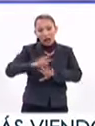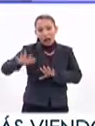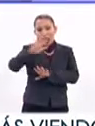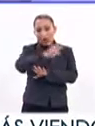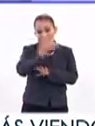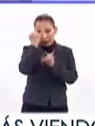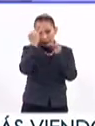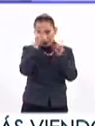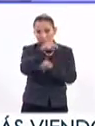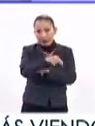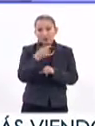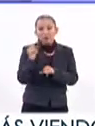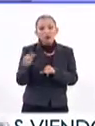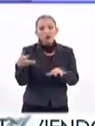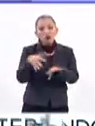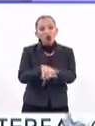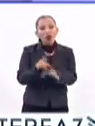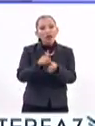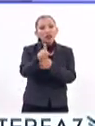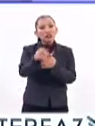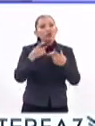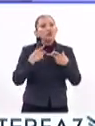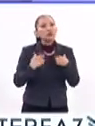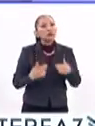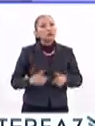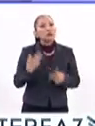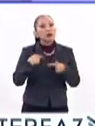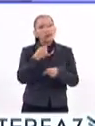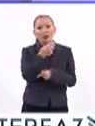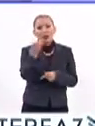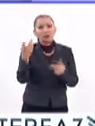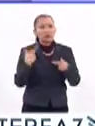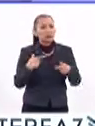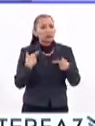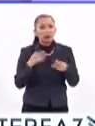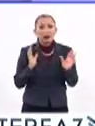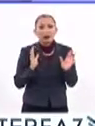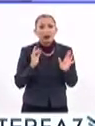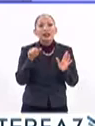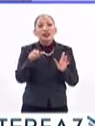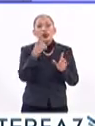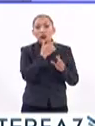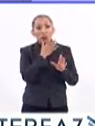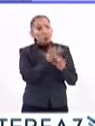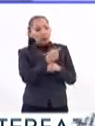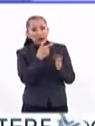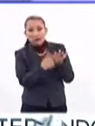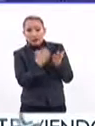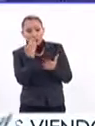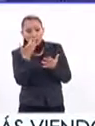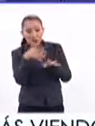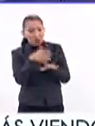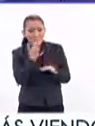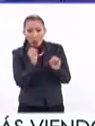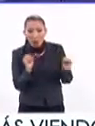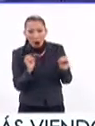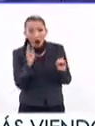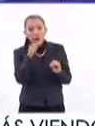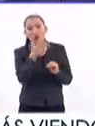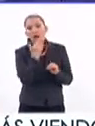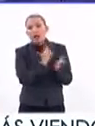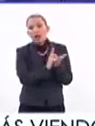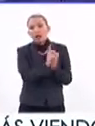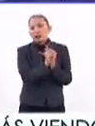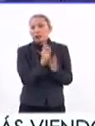en esta estrategia, es parte de los derechos ciudadanos que tiene cualquier persona, y cuando esto no sucede en las escuelas, pues, no se está aplicando un